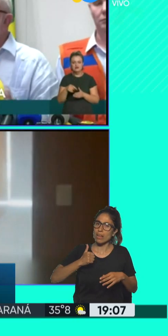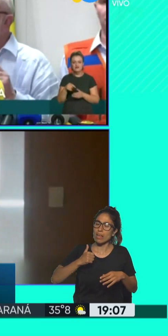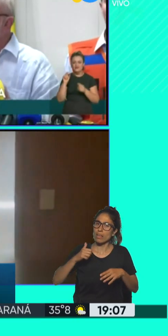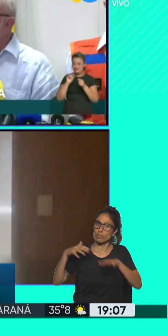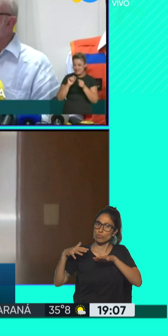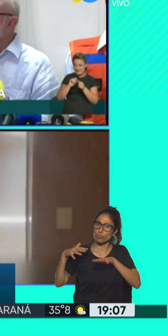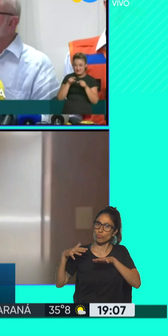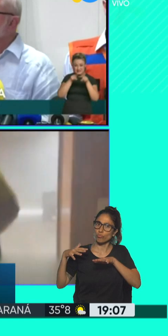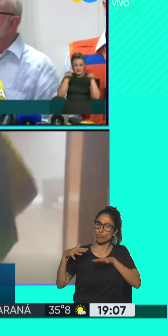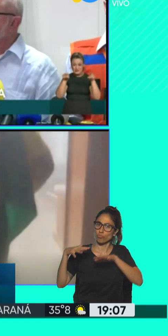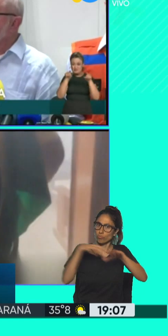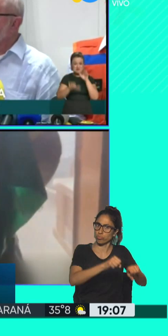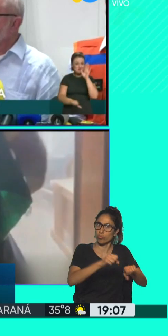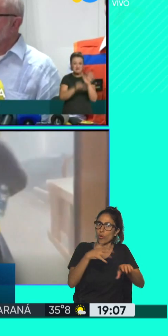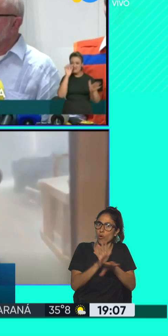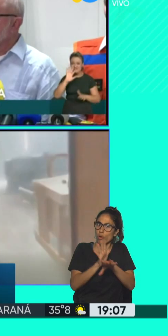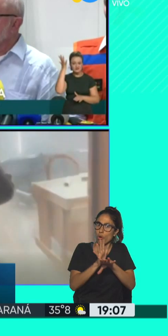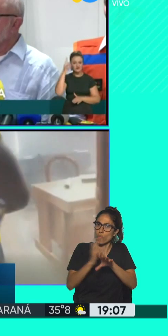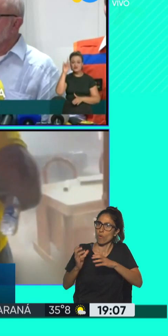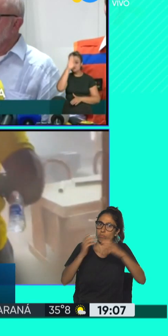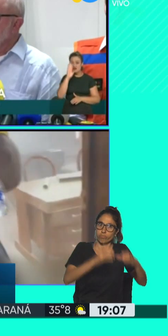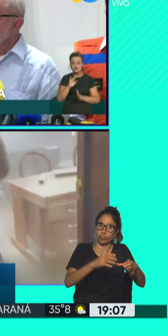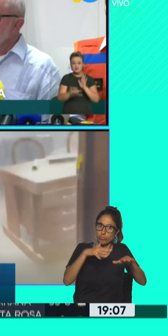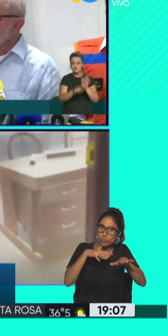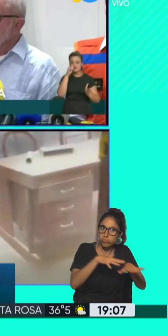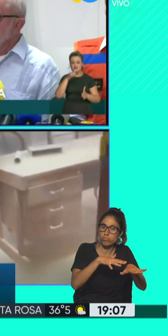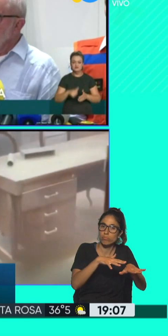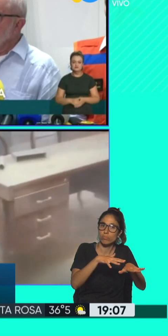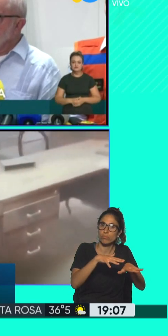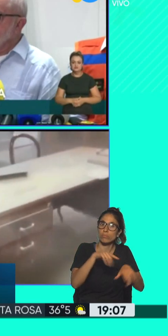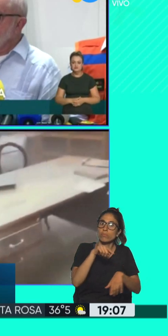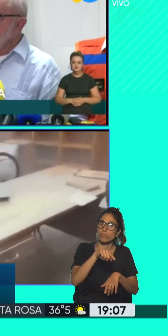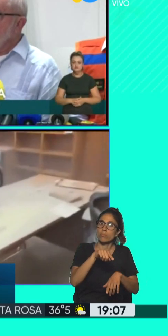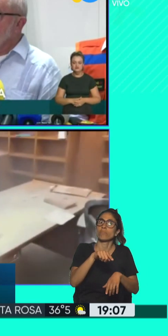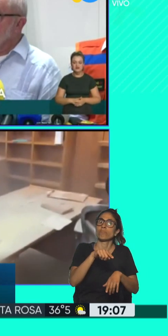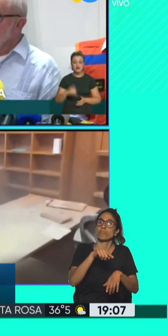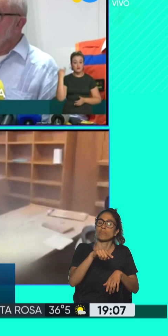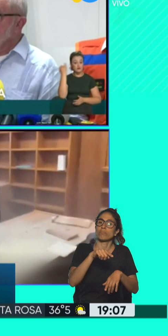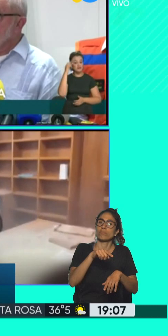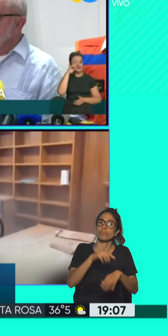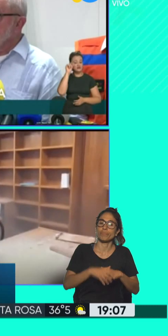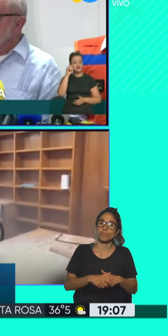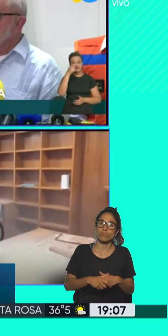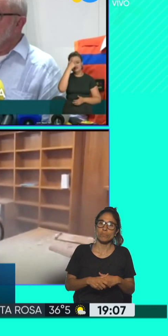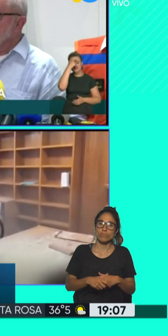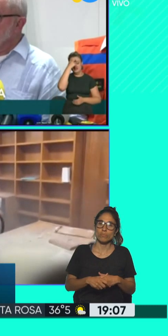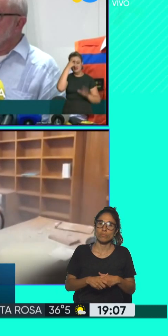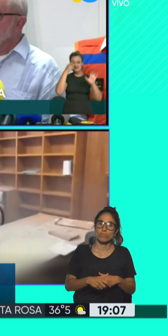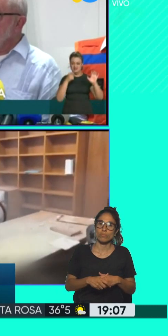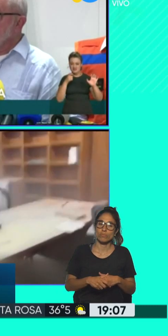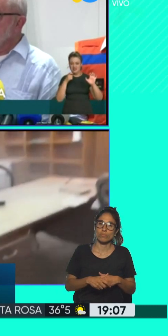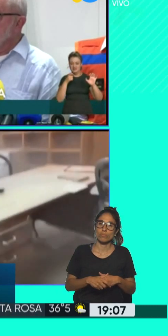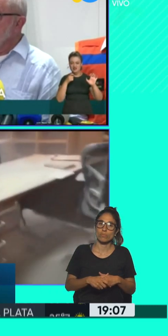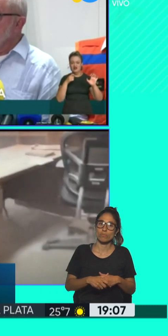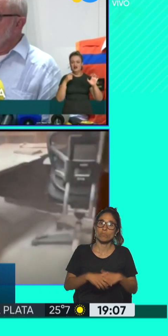la policía de Brasilia que es el punto de inflexión fundamental por la cual Lula da Silva, el